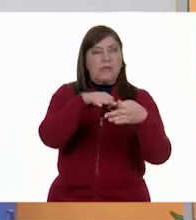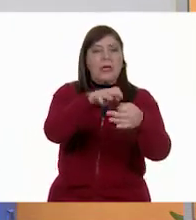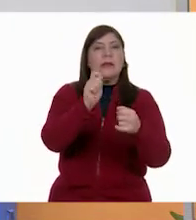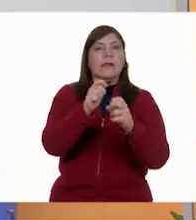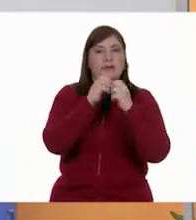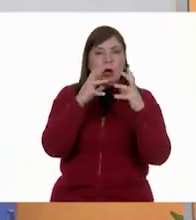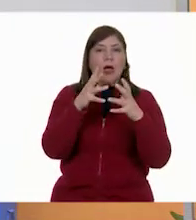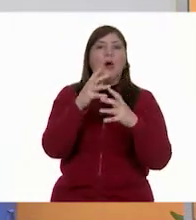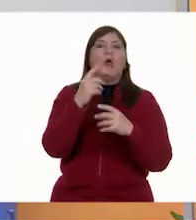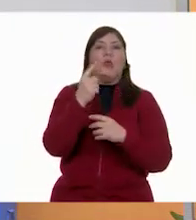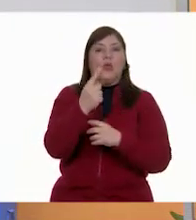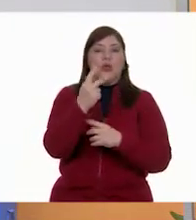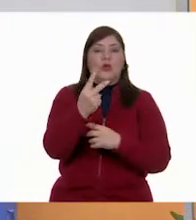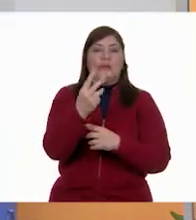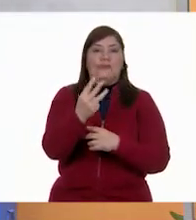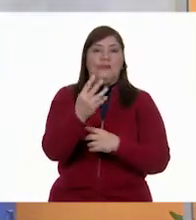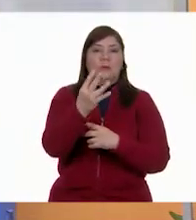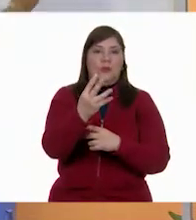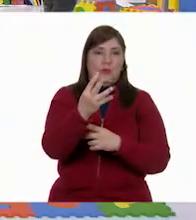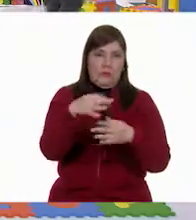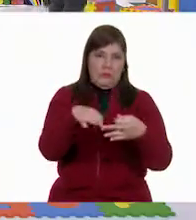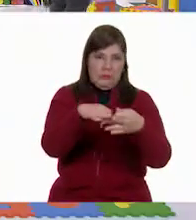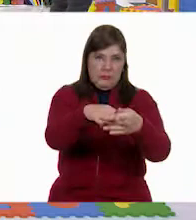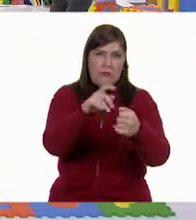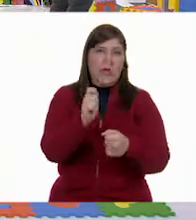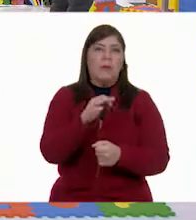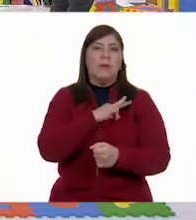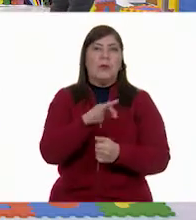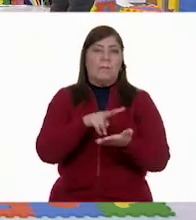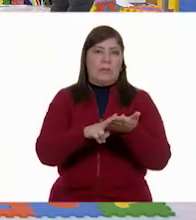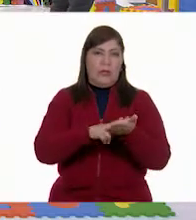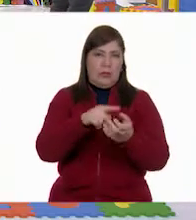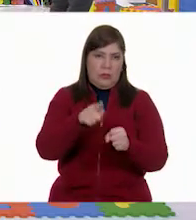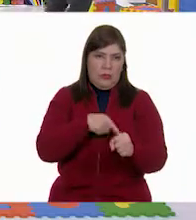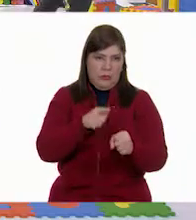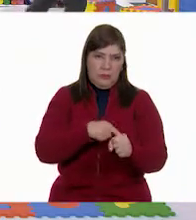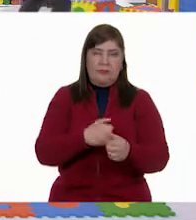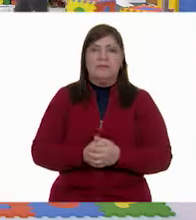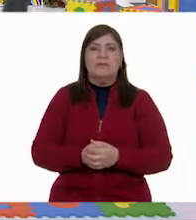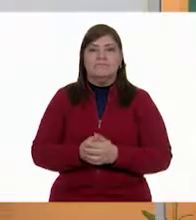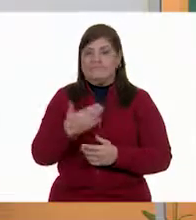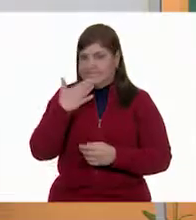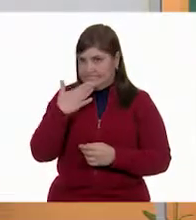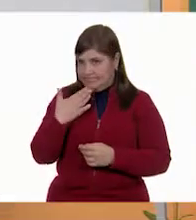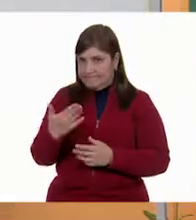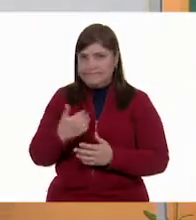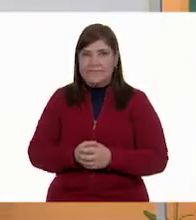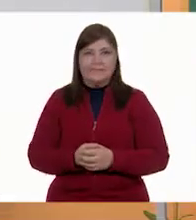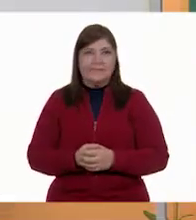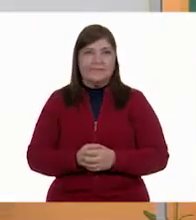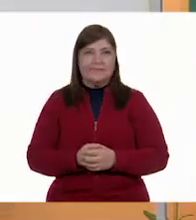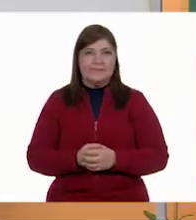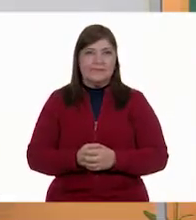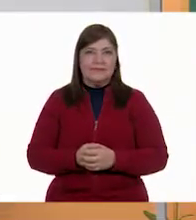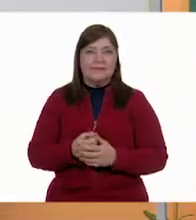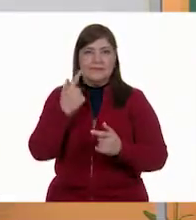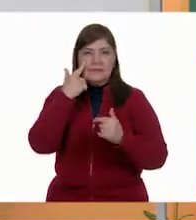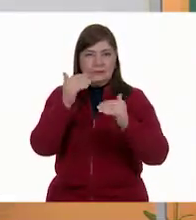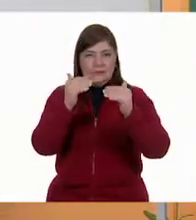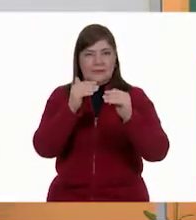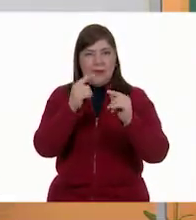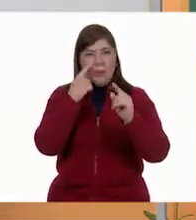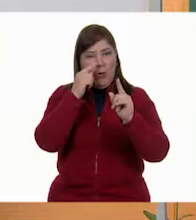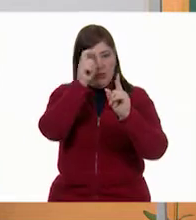En cuatro ocasiones salió el color verde. Muy bien. Muy bien. Vamos con azul.